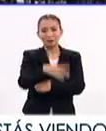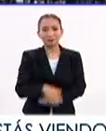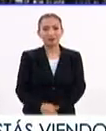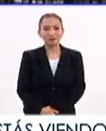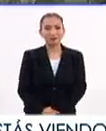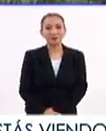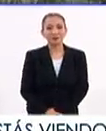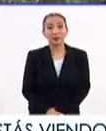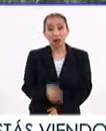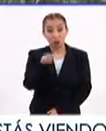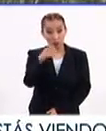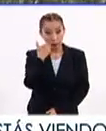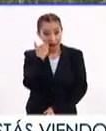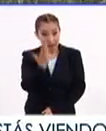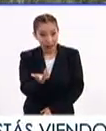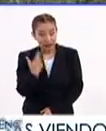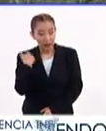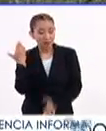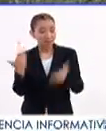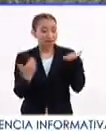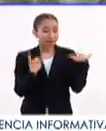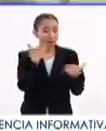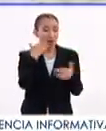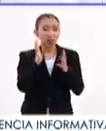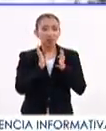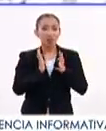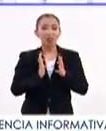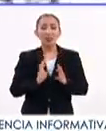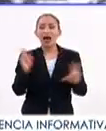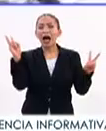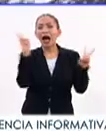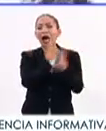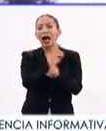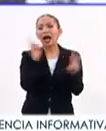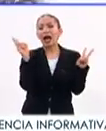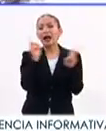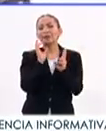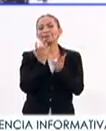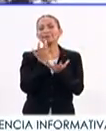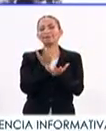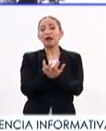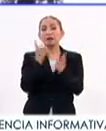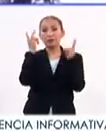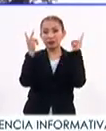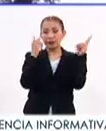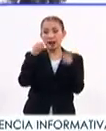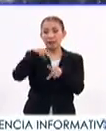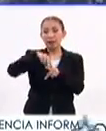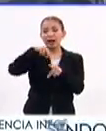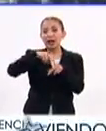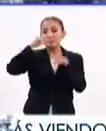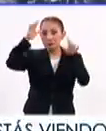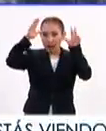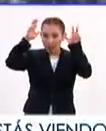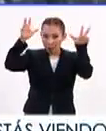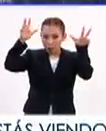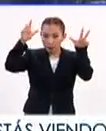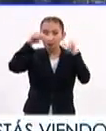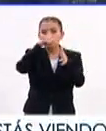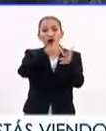México. Si lo que buscas es pasar un buen rato tranquilo y el aire libre, te recomendamos visitar el Parque de los Venados,